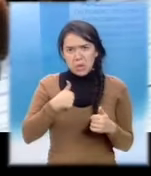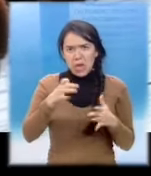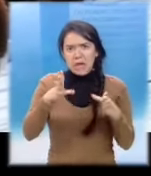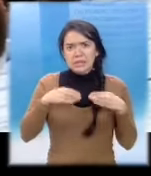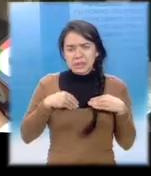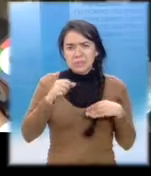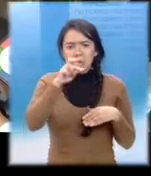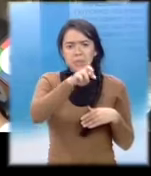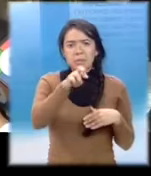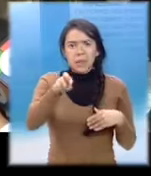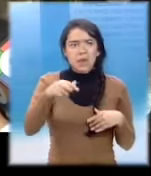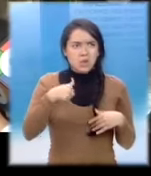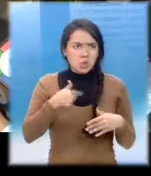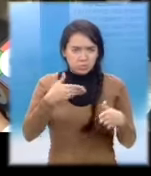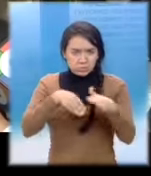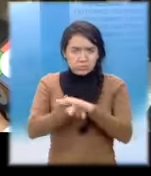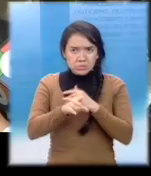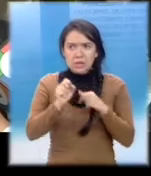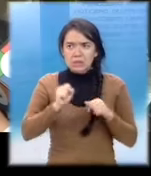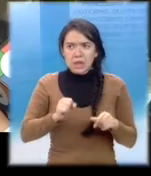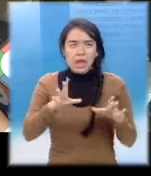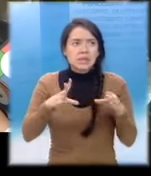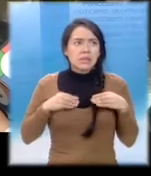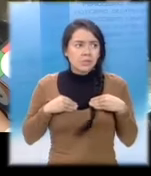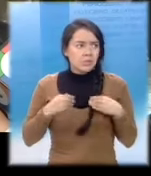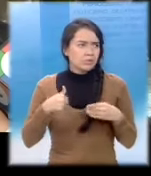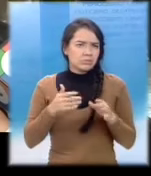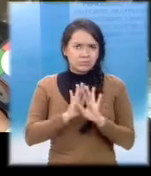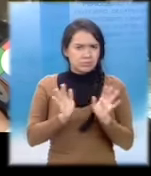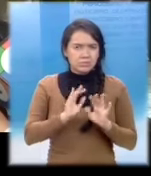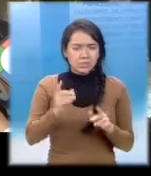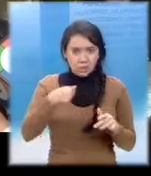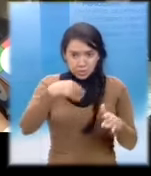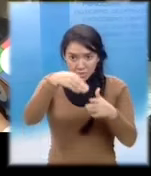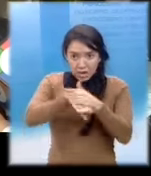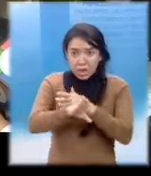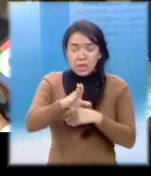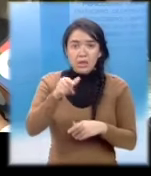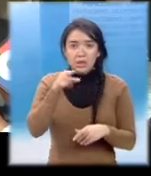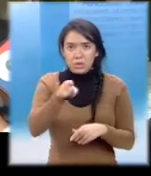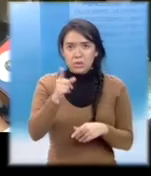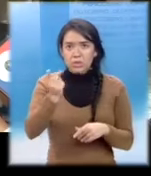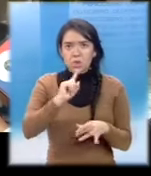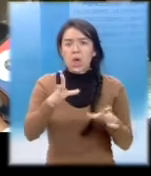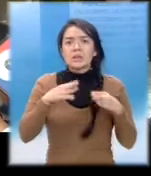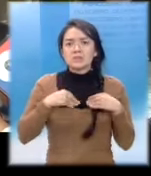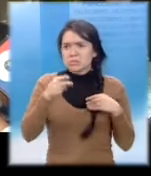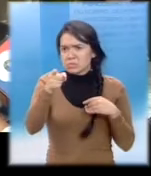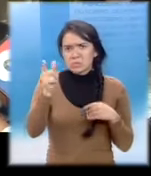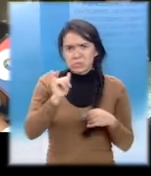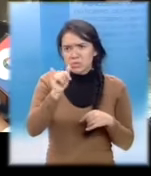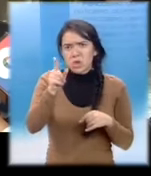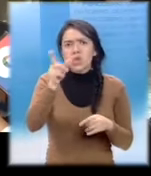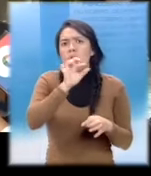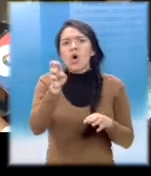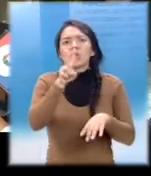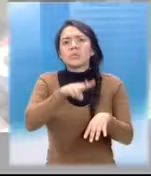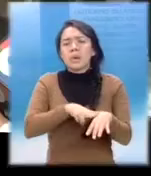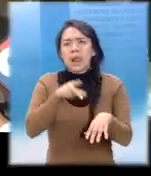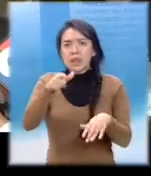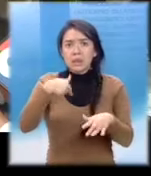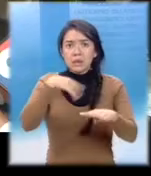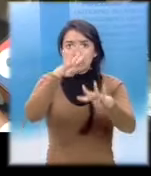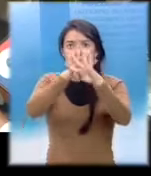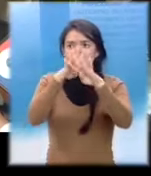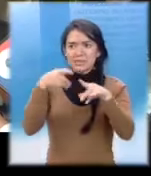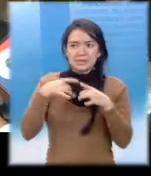Bayron Lima No podemos pensar que visitar una cárcel es pecado Porque ahí no hay monstruos, no hay ratas Ahí son seres humanos que han cometido errores